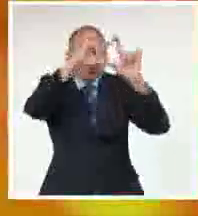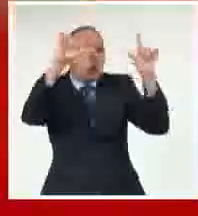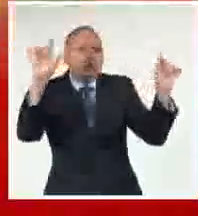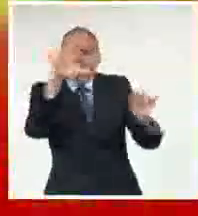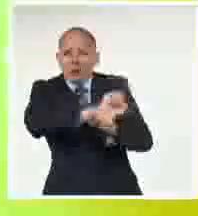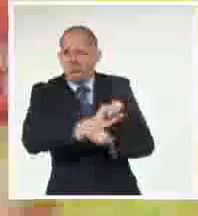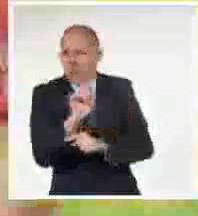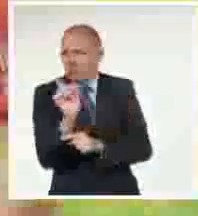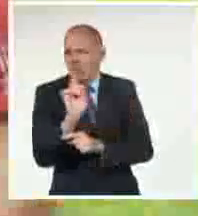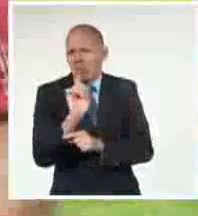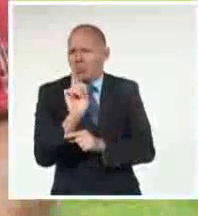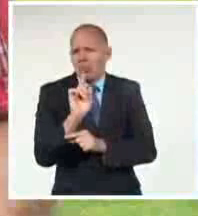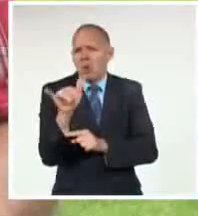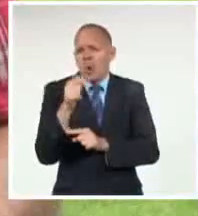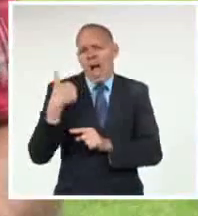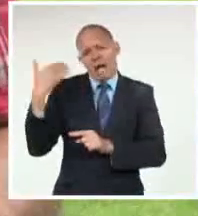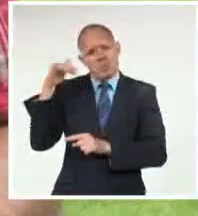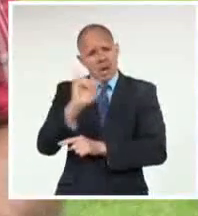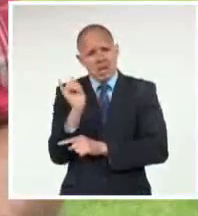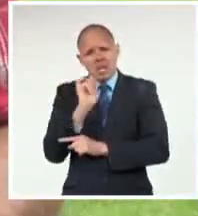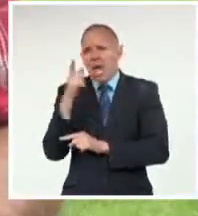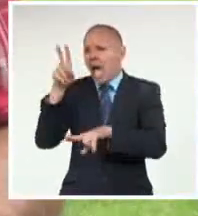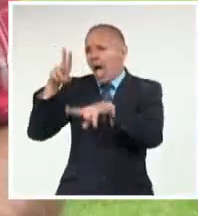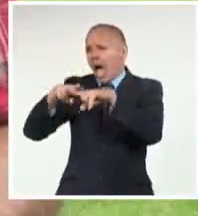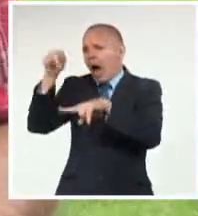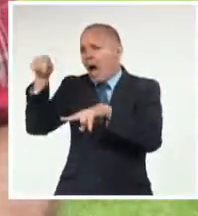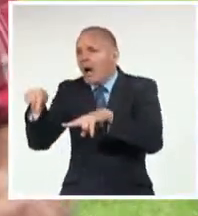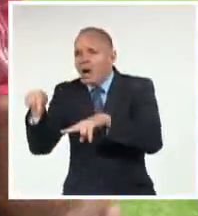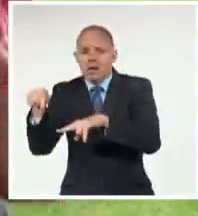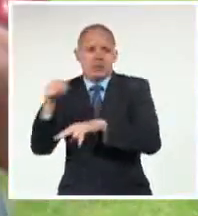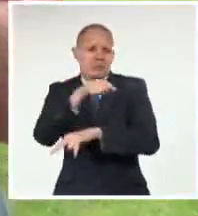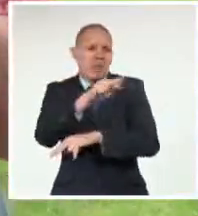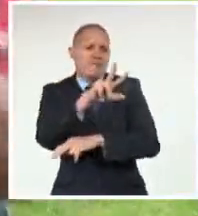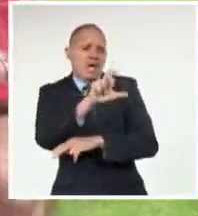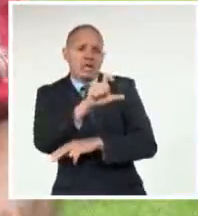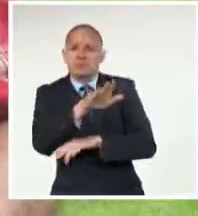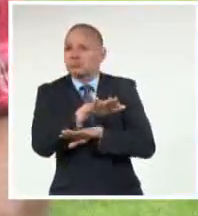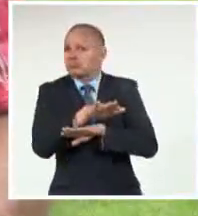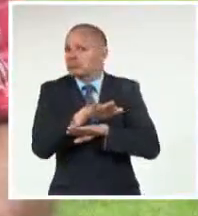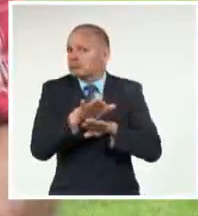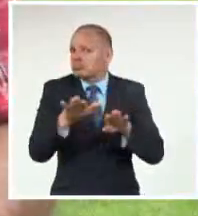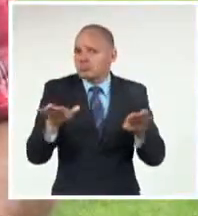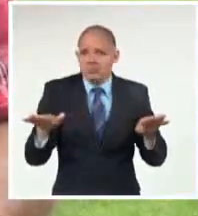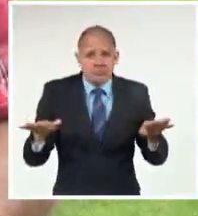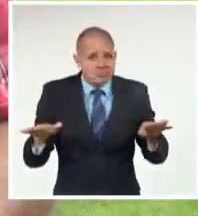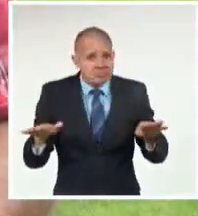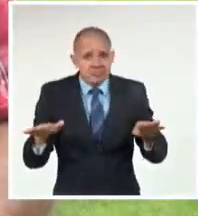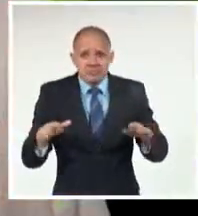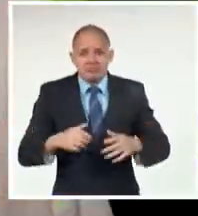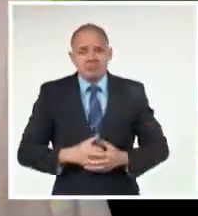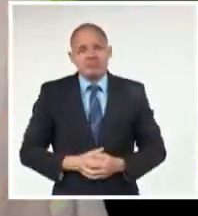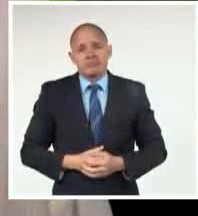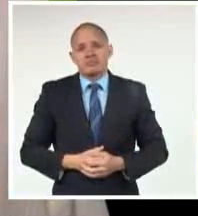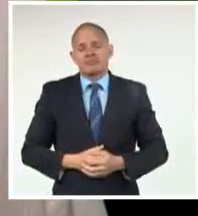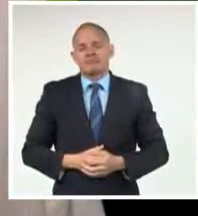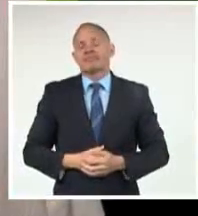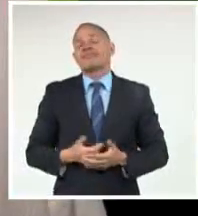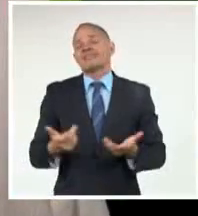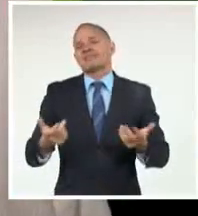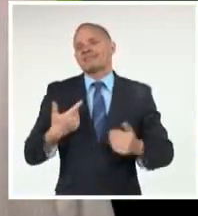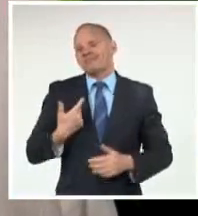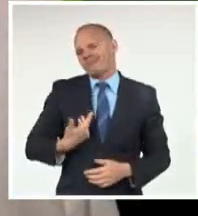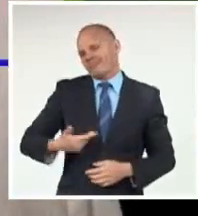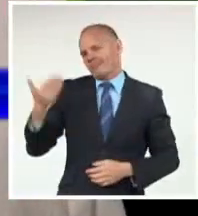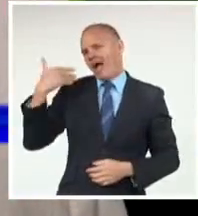persona Que en aquel momento Focos aquí en La Habana Y un precioso foco Que hay en Villa Clara Aquellos años Que